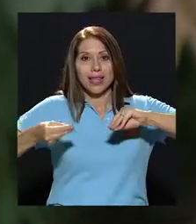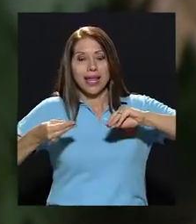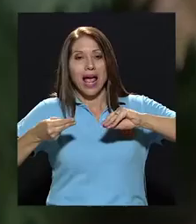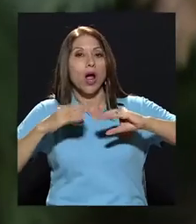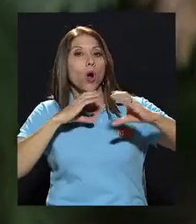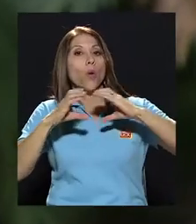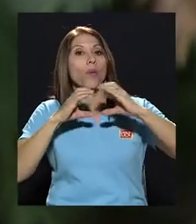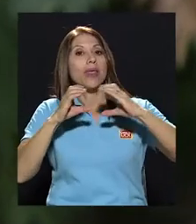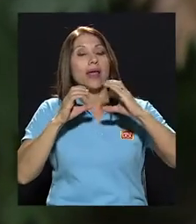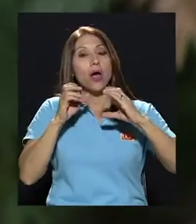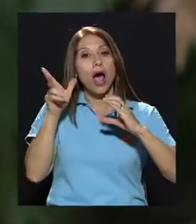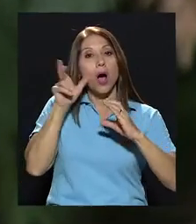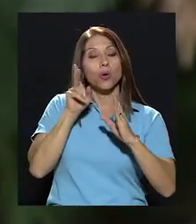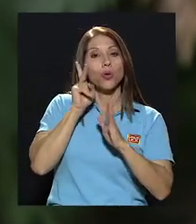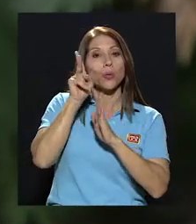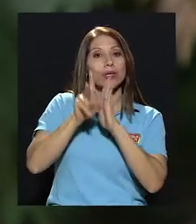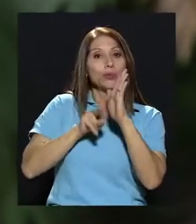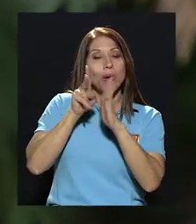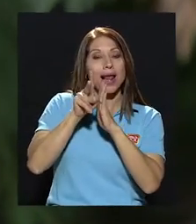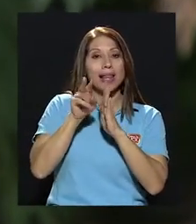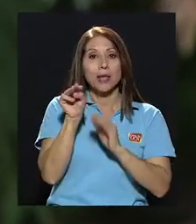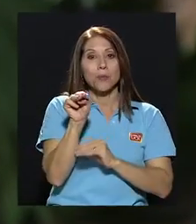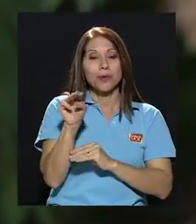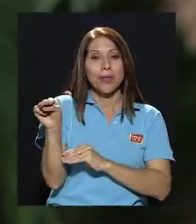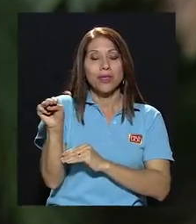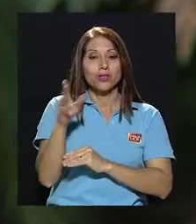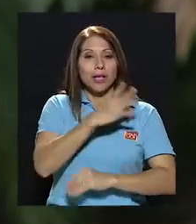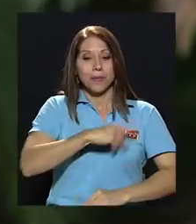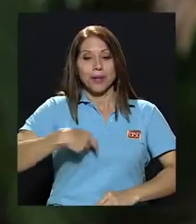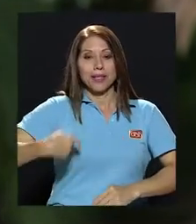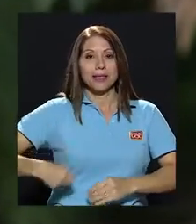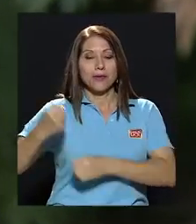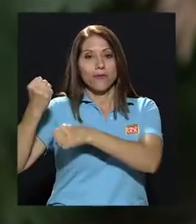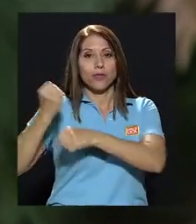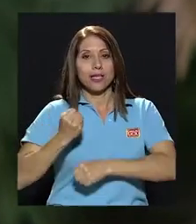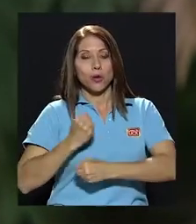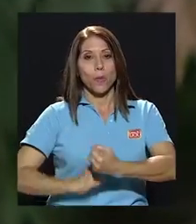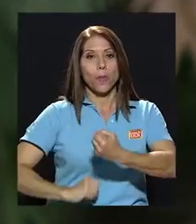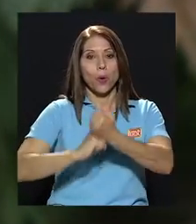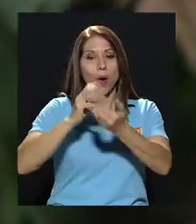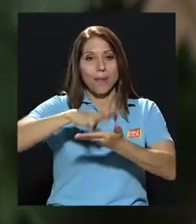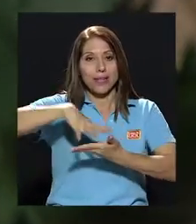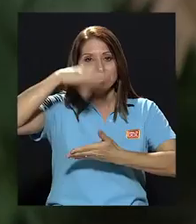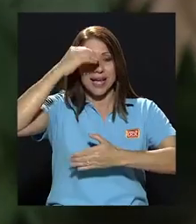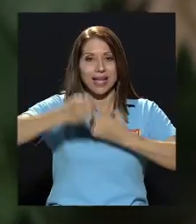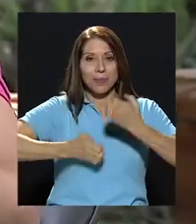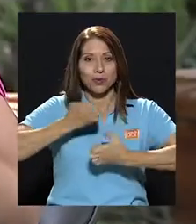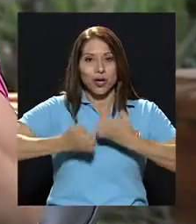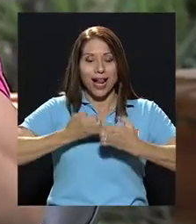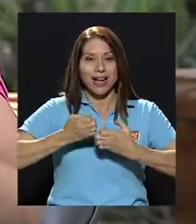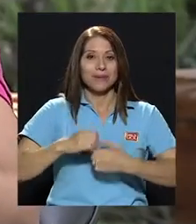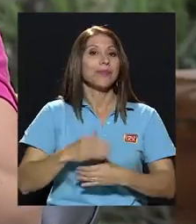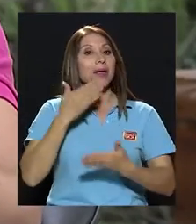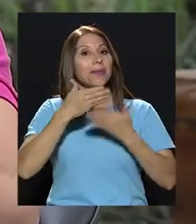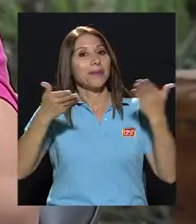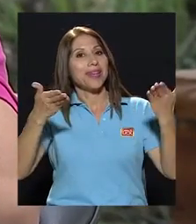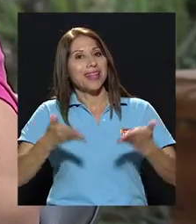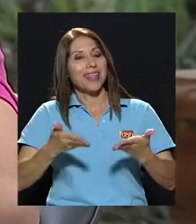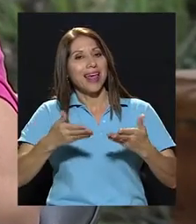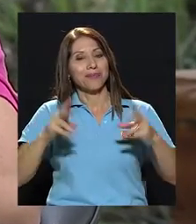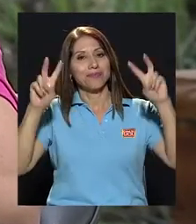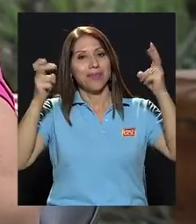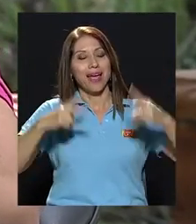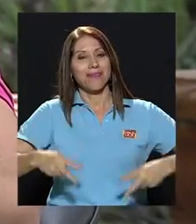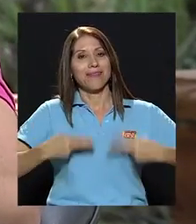audiovisual y multimedial y presidente de la Fundación Pro Aprendizaje Emocional. Bienvenida